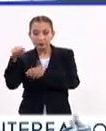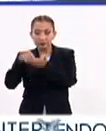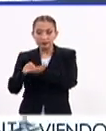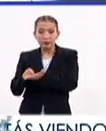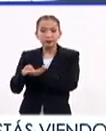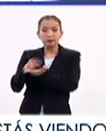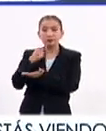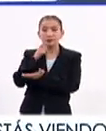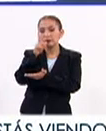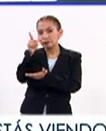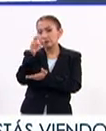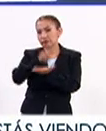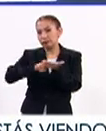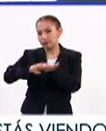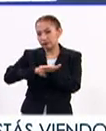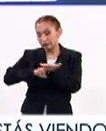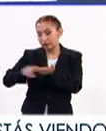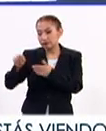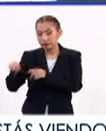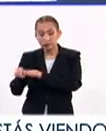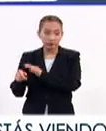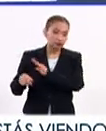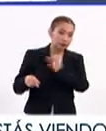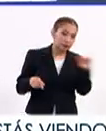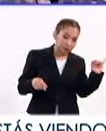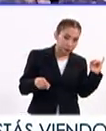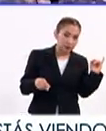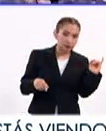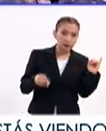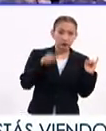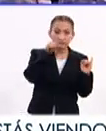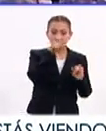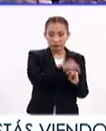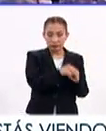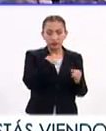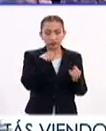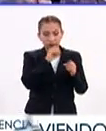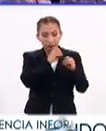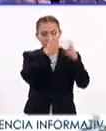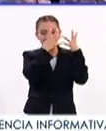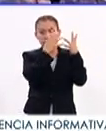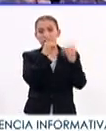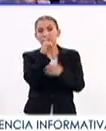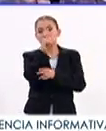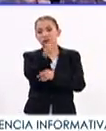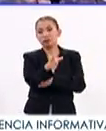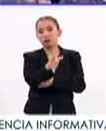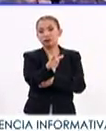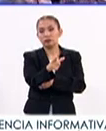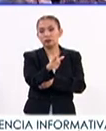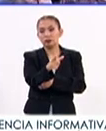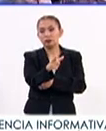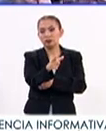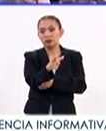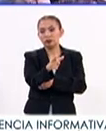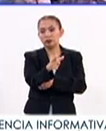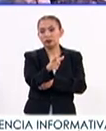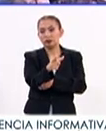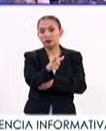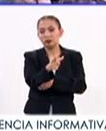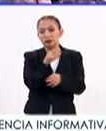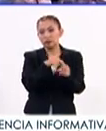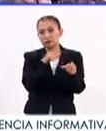prenden las luces verdes. Si está hacia la izquierda, prenden las luces de